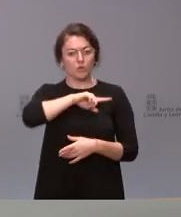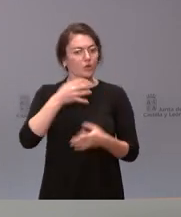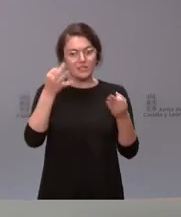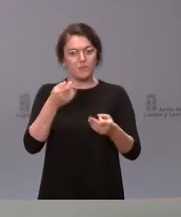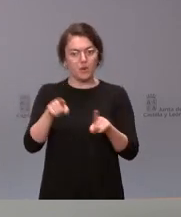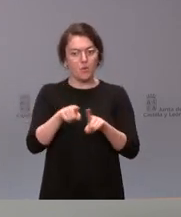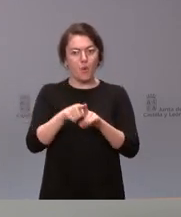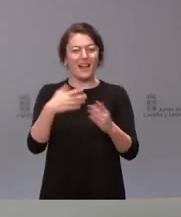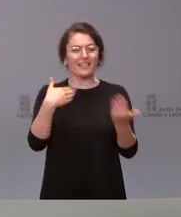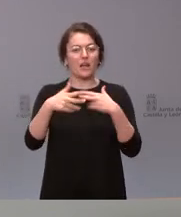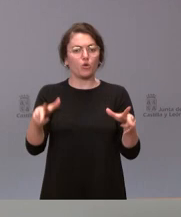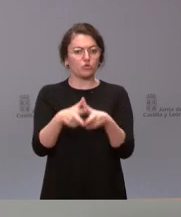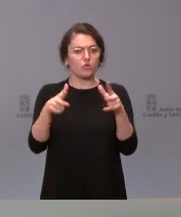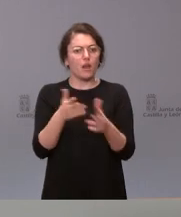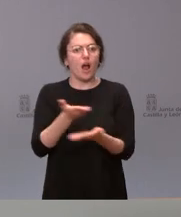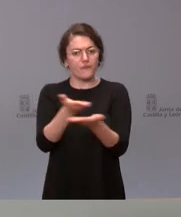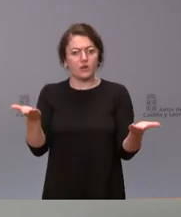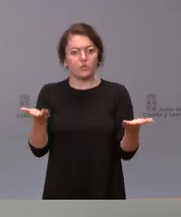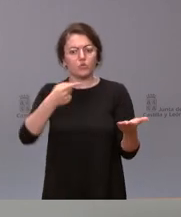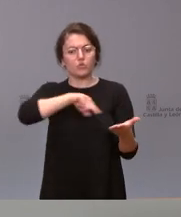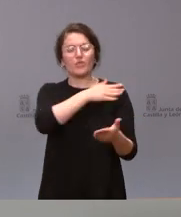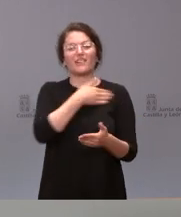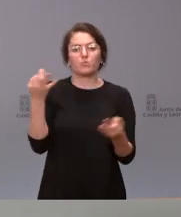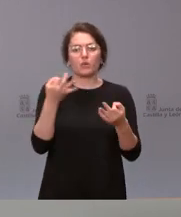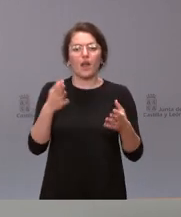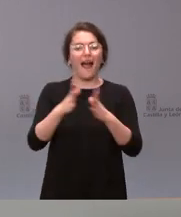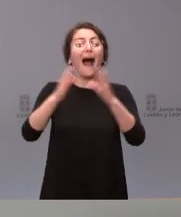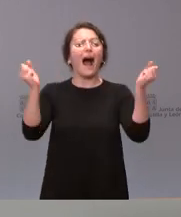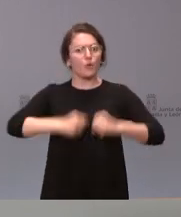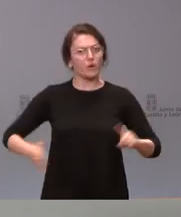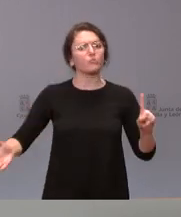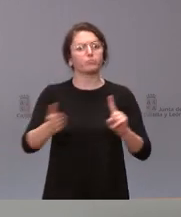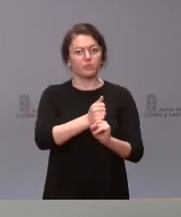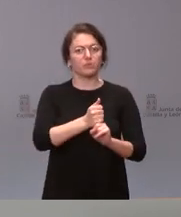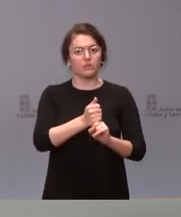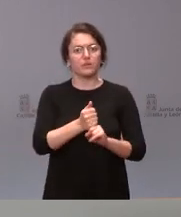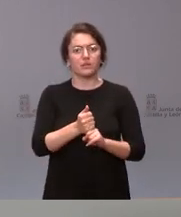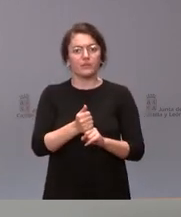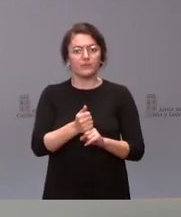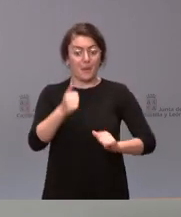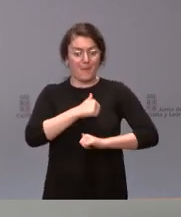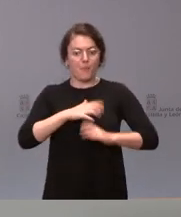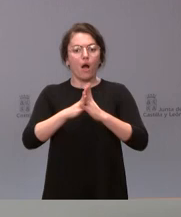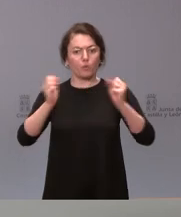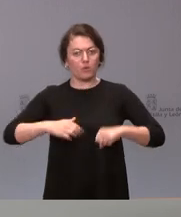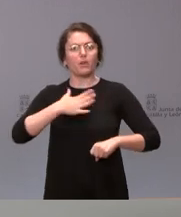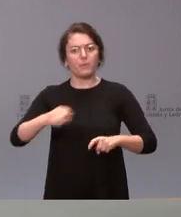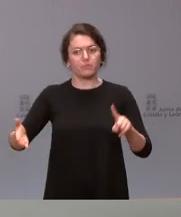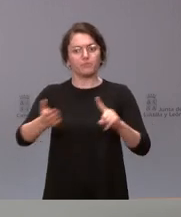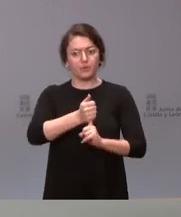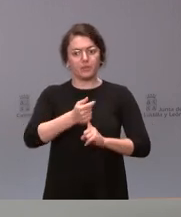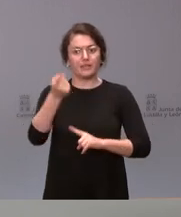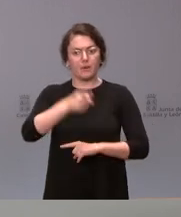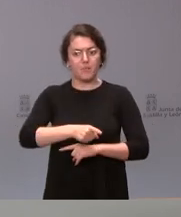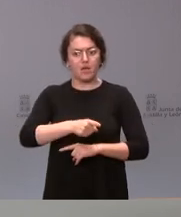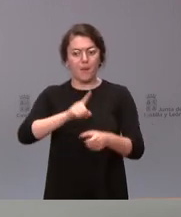al diálogo social y nuestra voluntad, si usted me preguntaba por ello, es alcanzar acuerdos. Esperamos que esos acuerdos se puedan producir y también esperamos de la generosidad de todas las